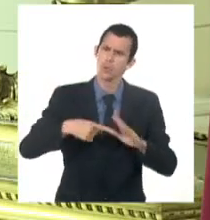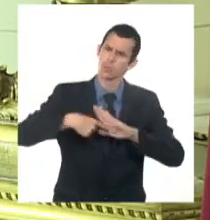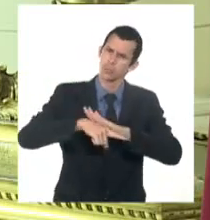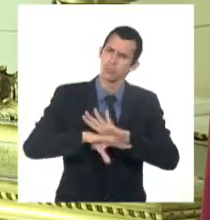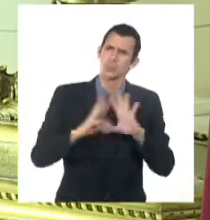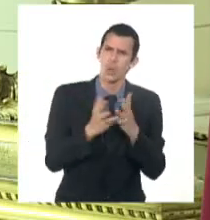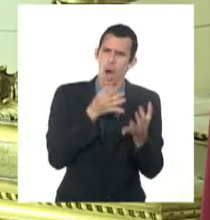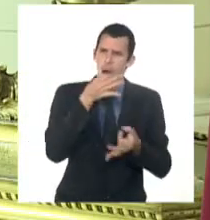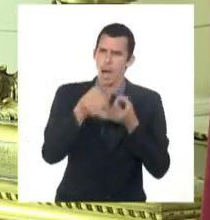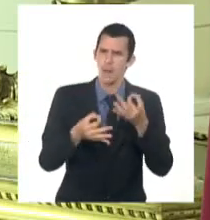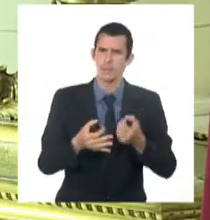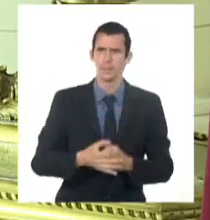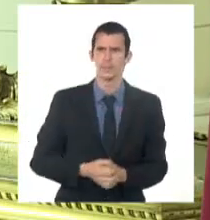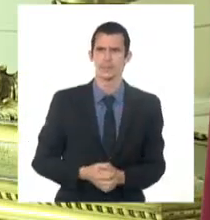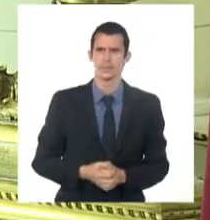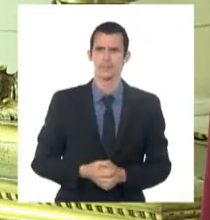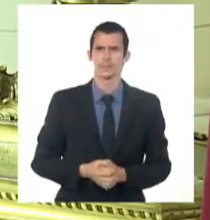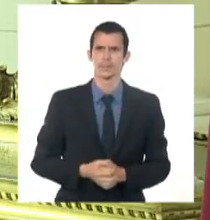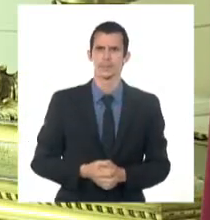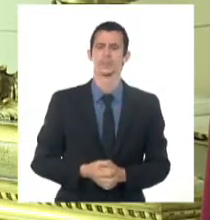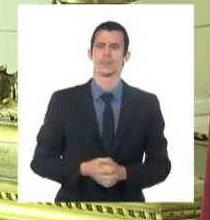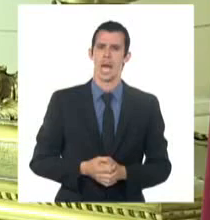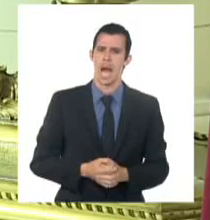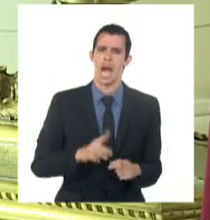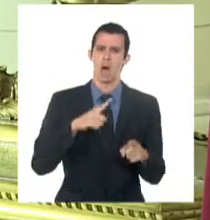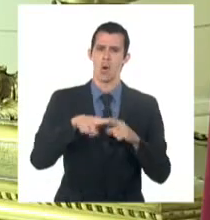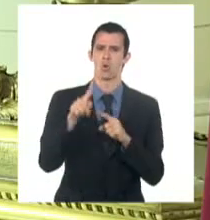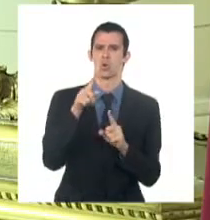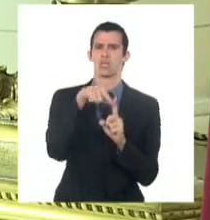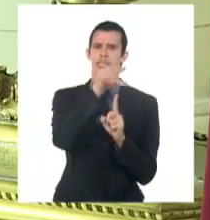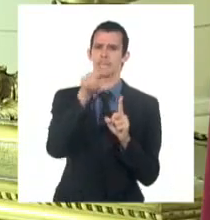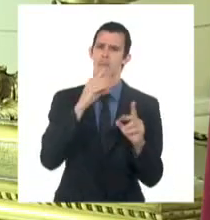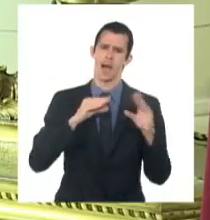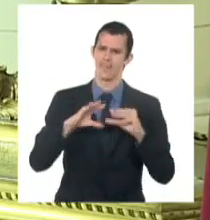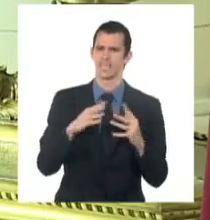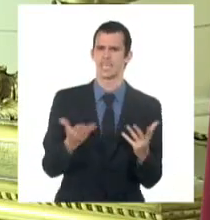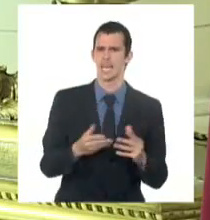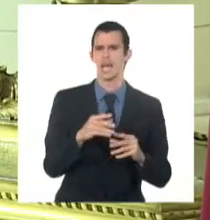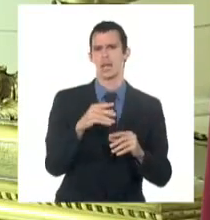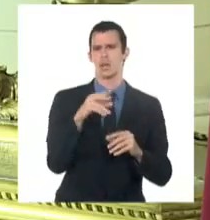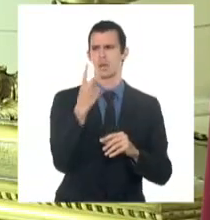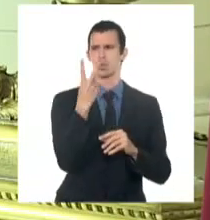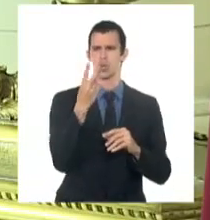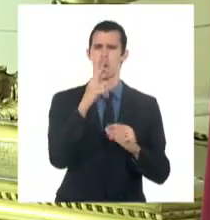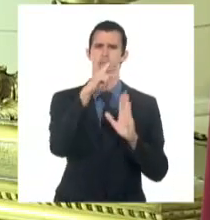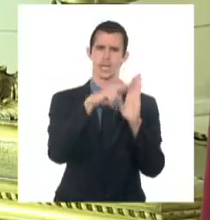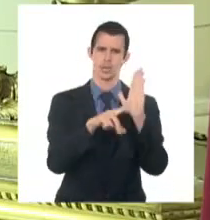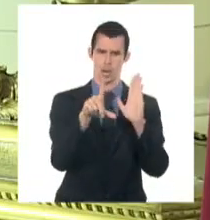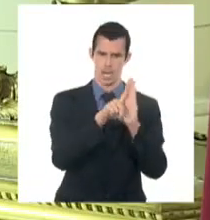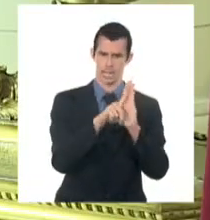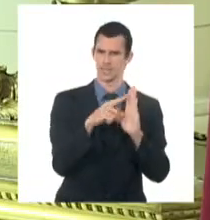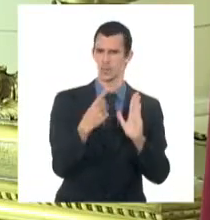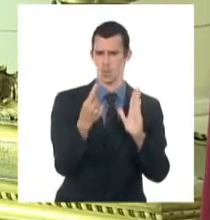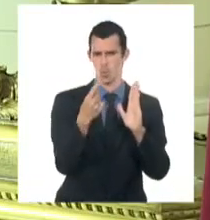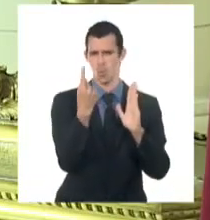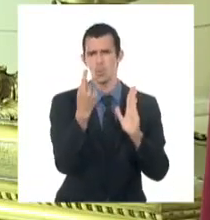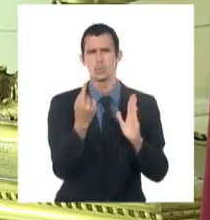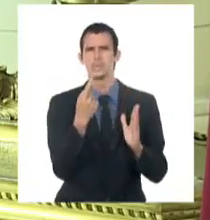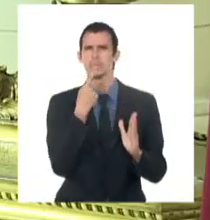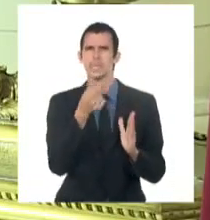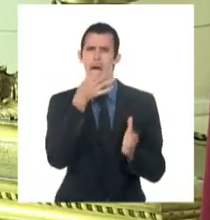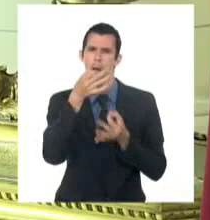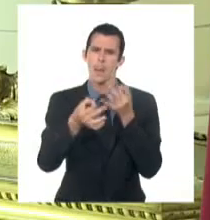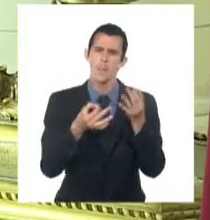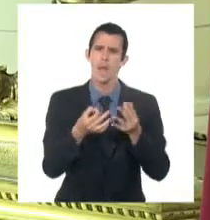de esta jornada, el Consejo de Estado aprobó dos decretos leyes, uno relacionado con el reglamento de la ley de ejecución